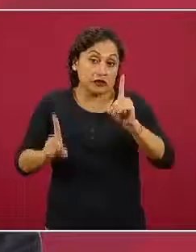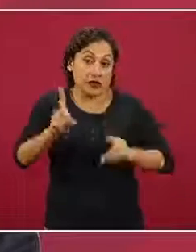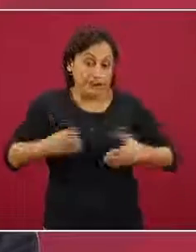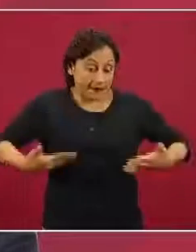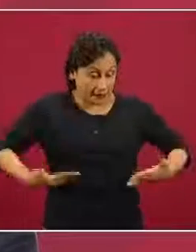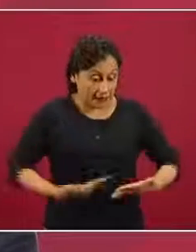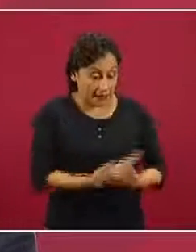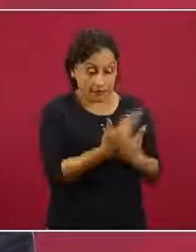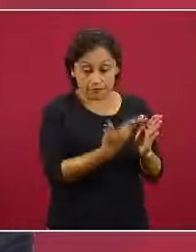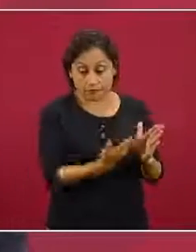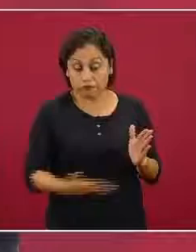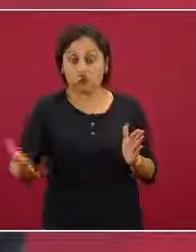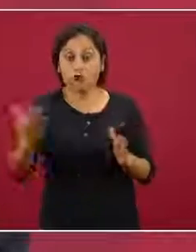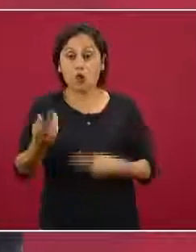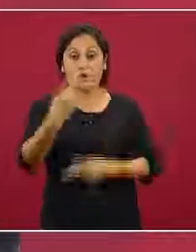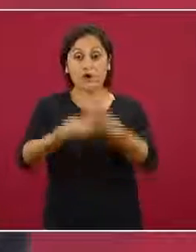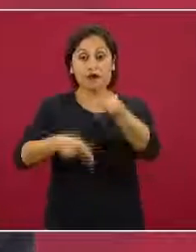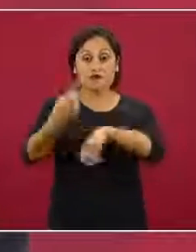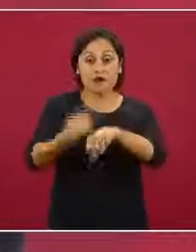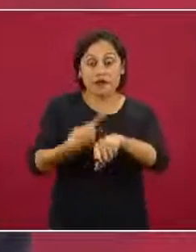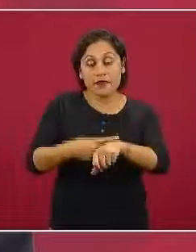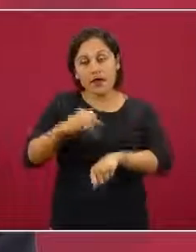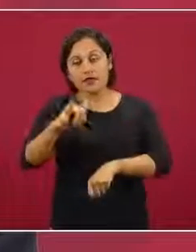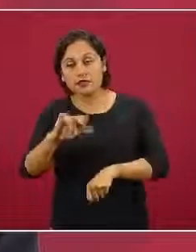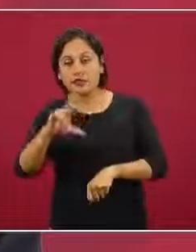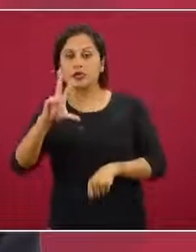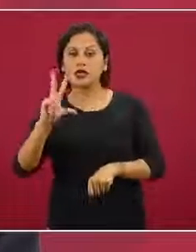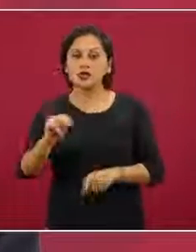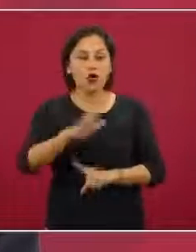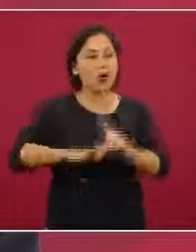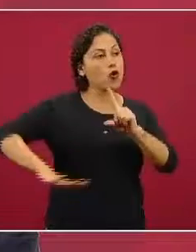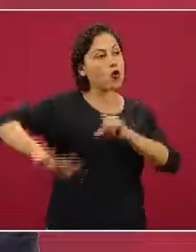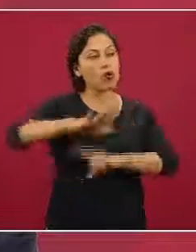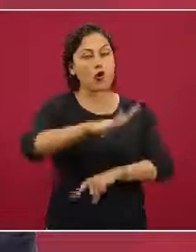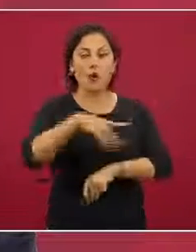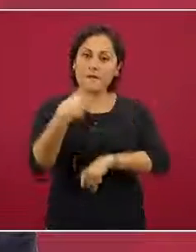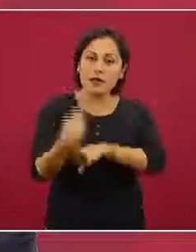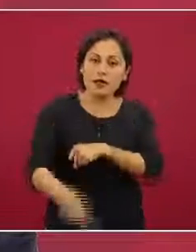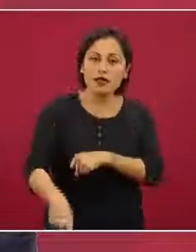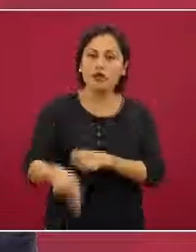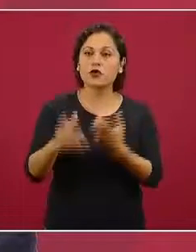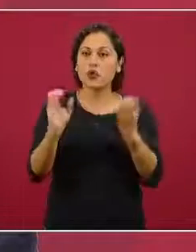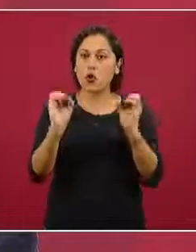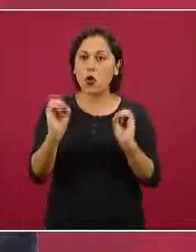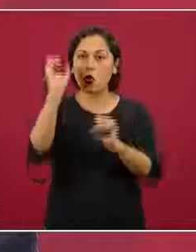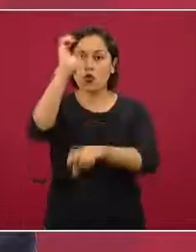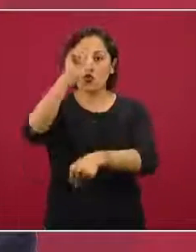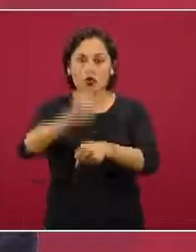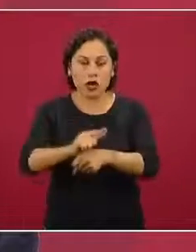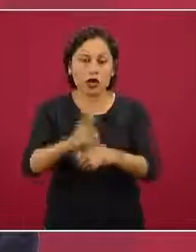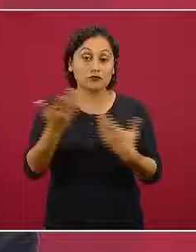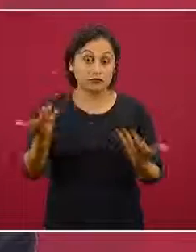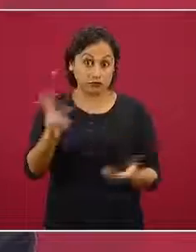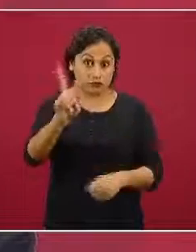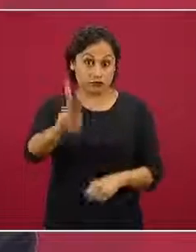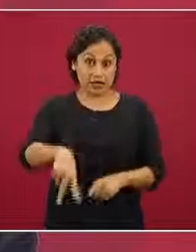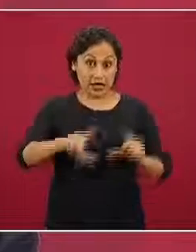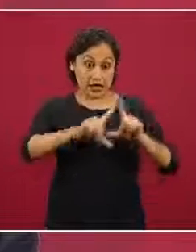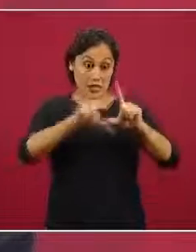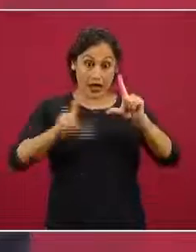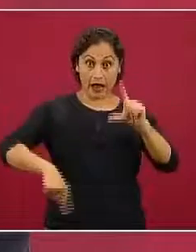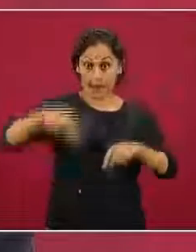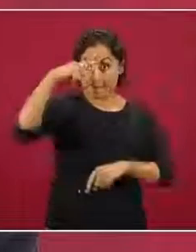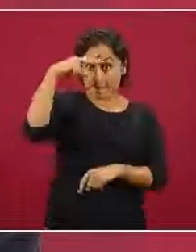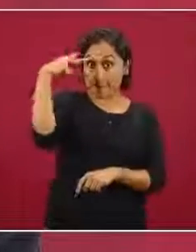enfermedades las condiciones sociales económicas ambientales etcétera etcétera y México es uno de los pocos países